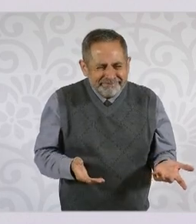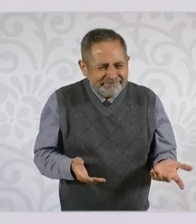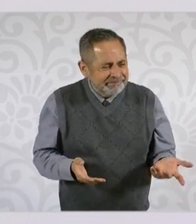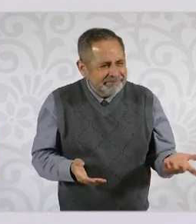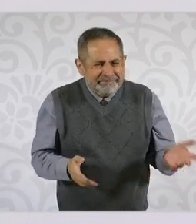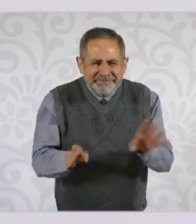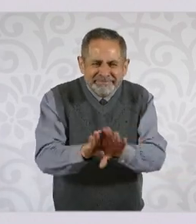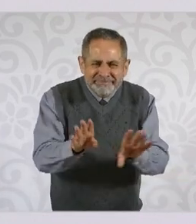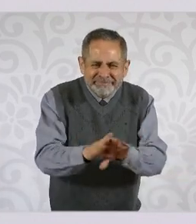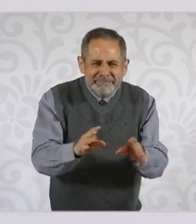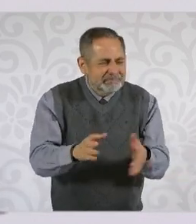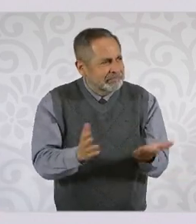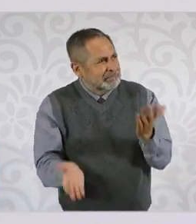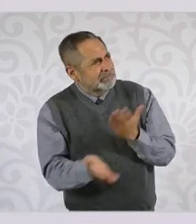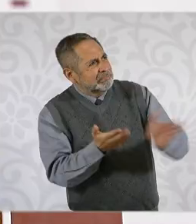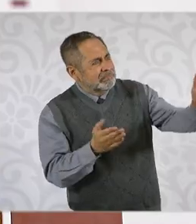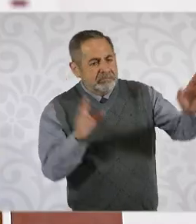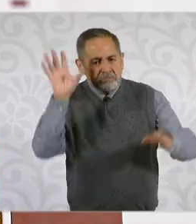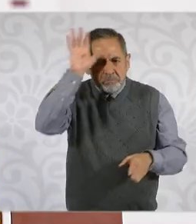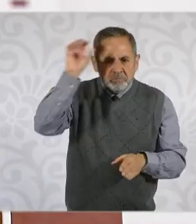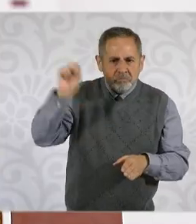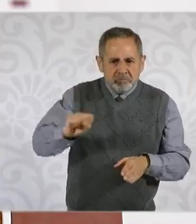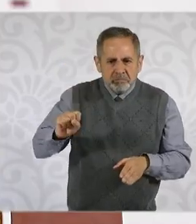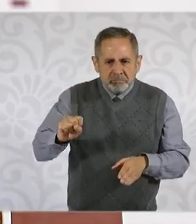O sea, ¿cómo? ¿Qué tiene que ver Morelos?